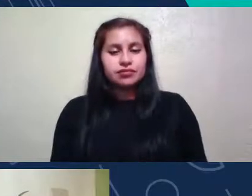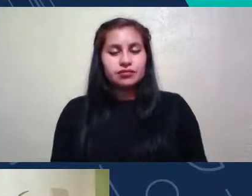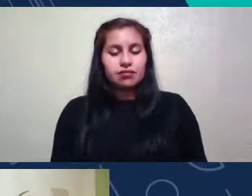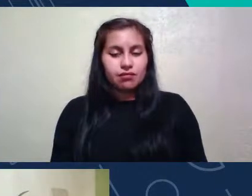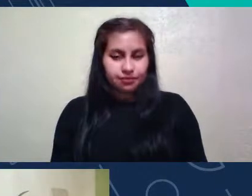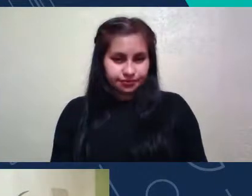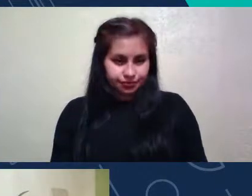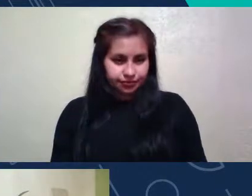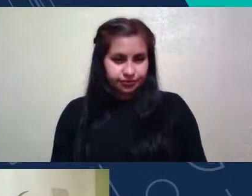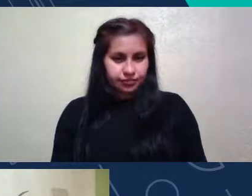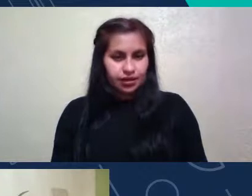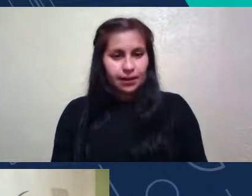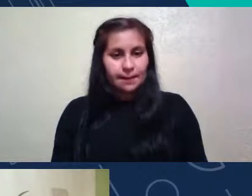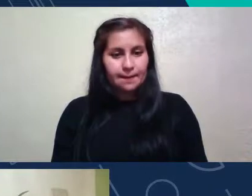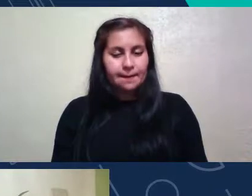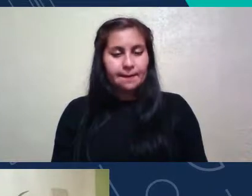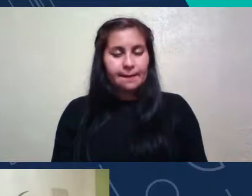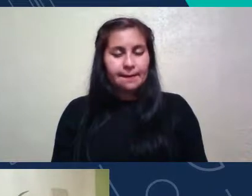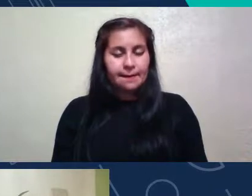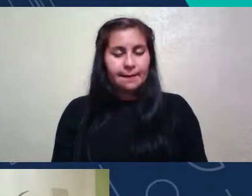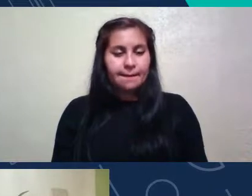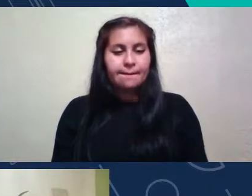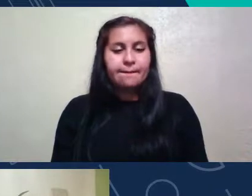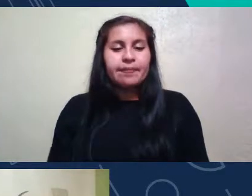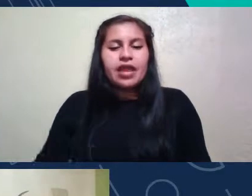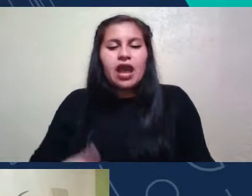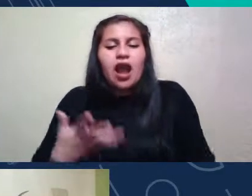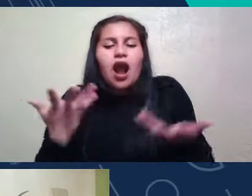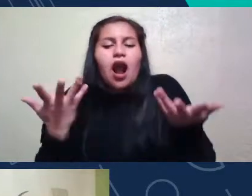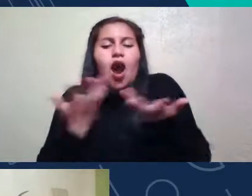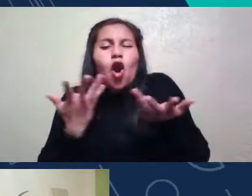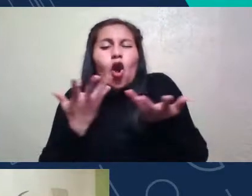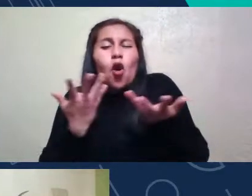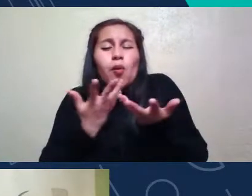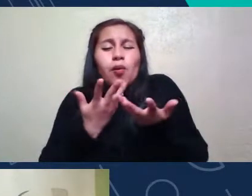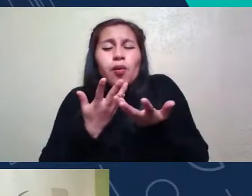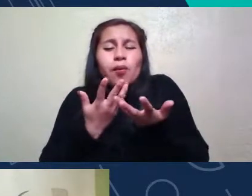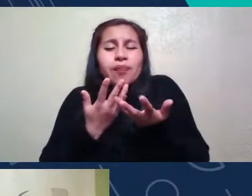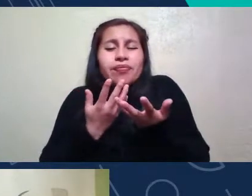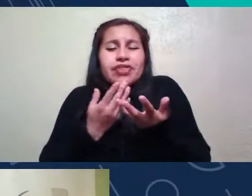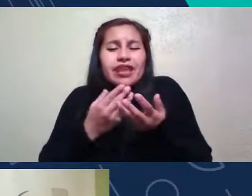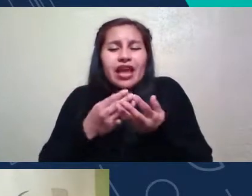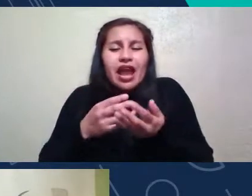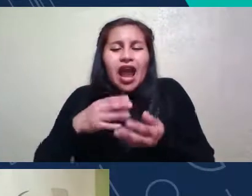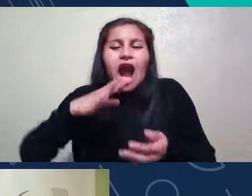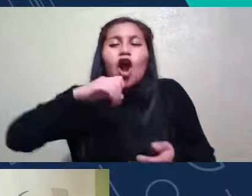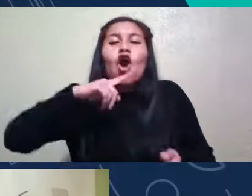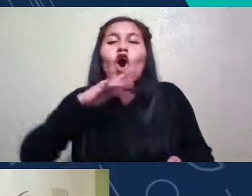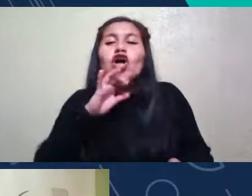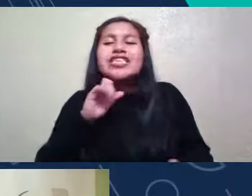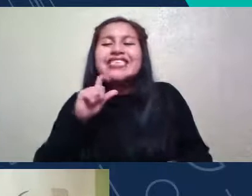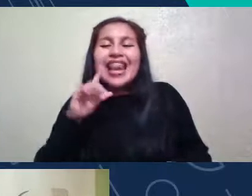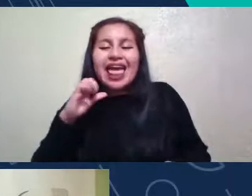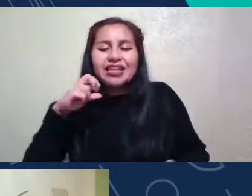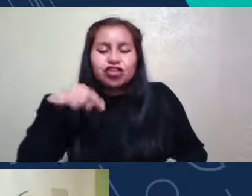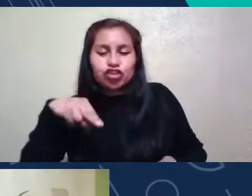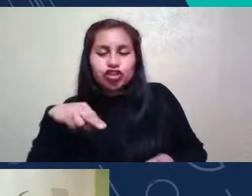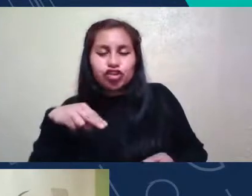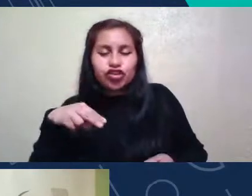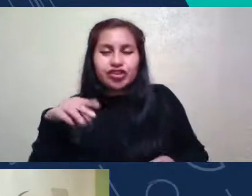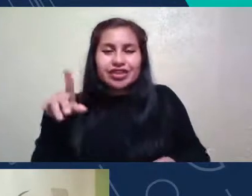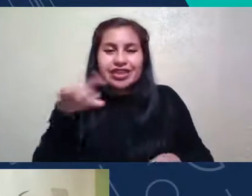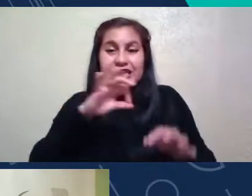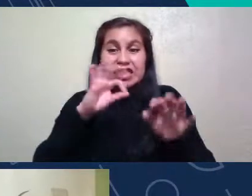Carolina Pino Rojas De Qué Manera Se Puede Evitar Que Las Constelaciones De Satélites Entorpezcan La Observación